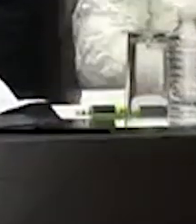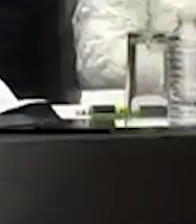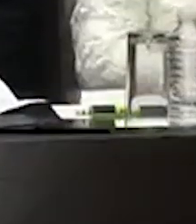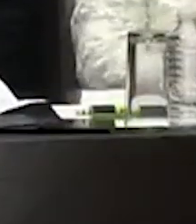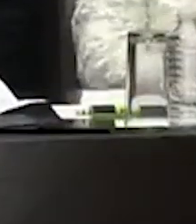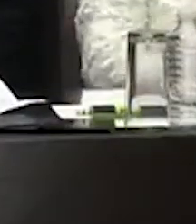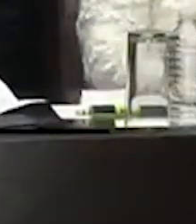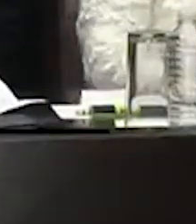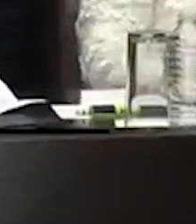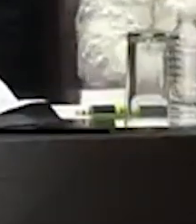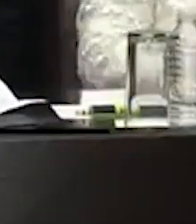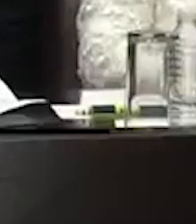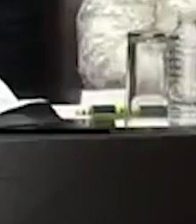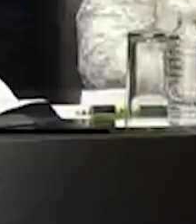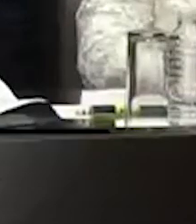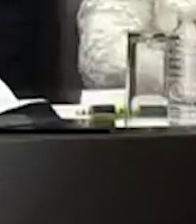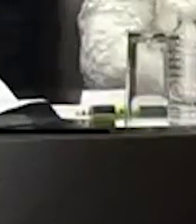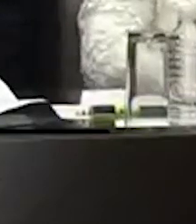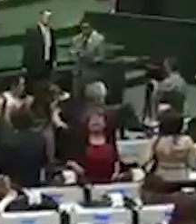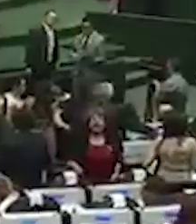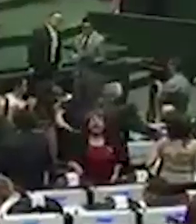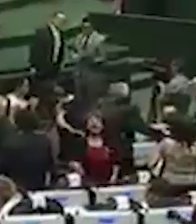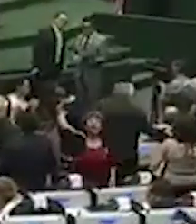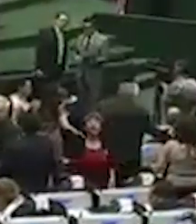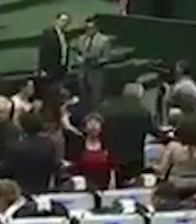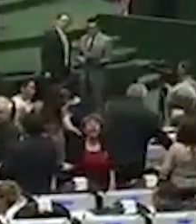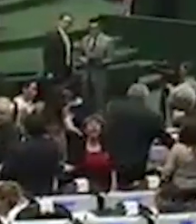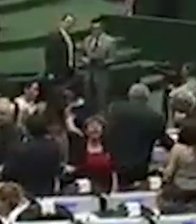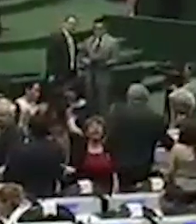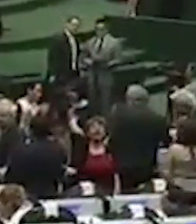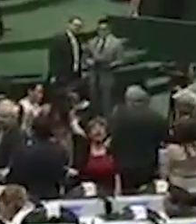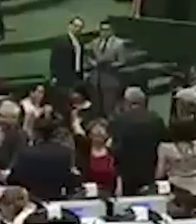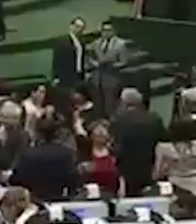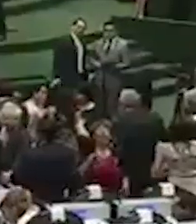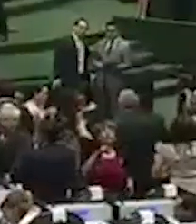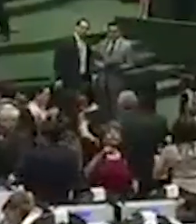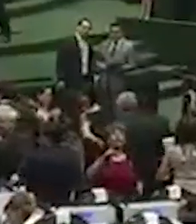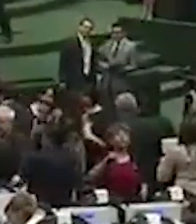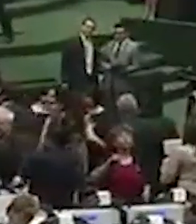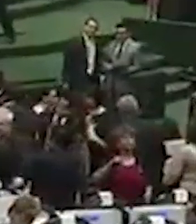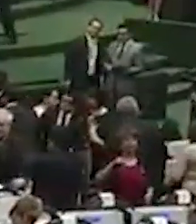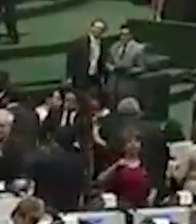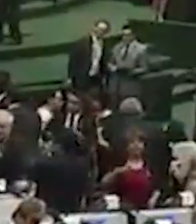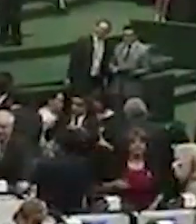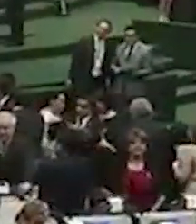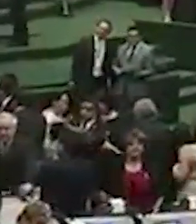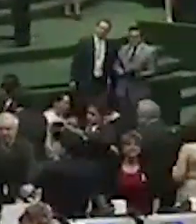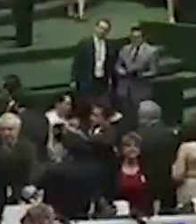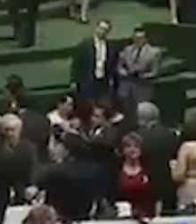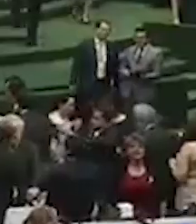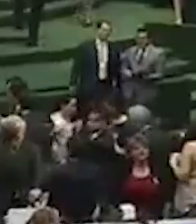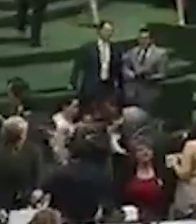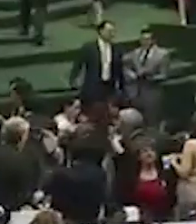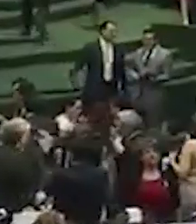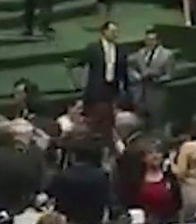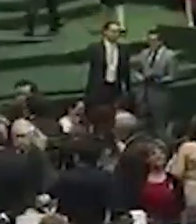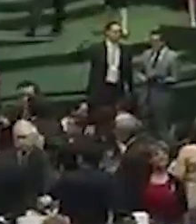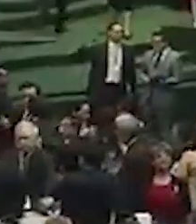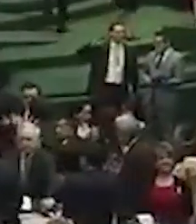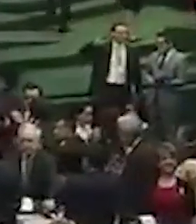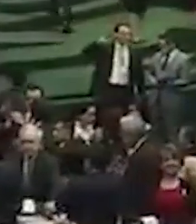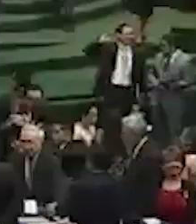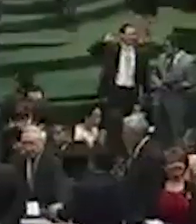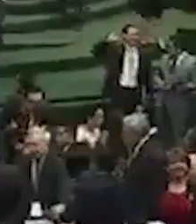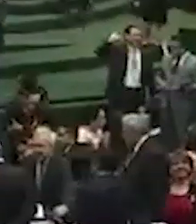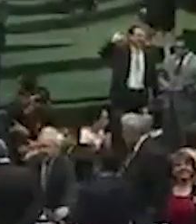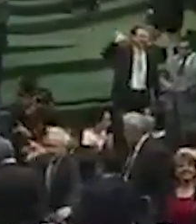arranque de los trabajos legislativos conforme marca la legislación. Los legisladores decretaron un receso para dar paso a la entrega-recepción